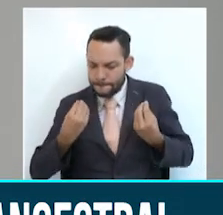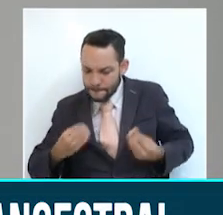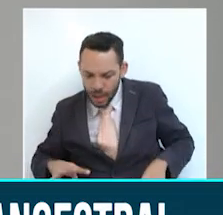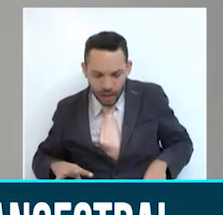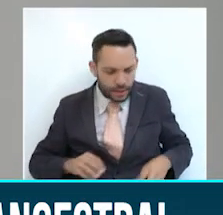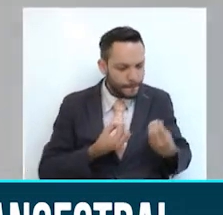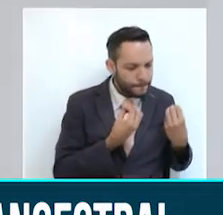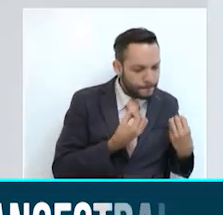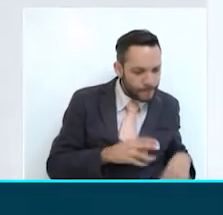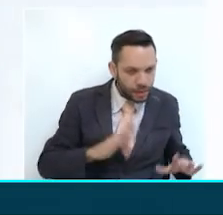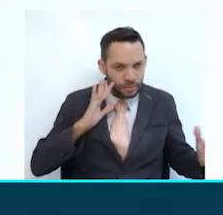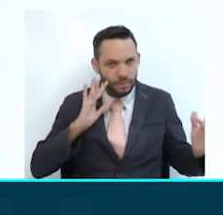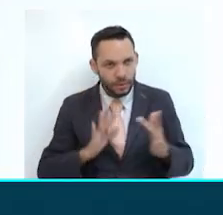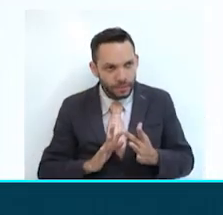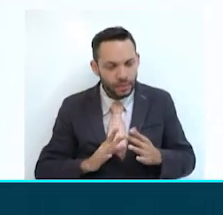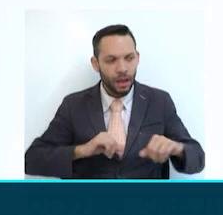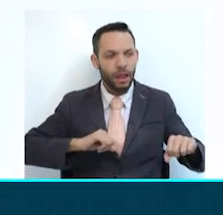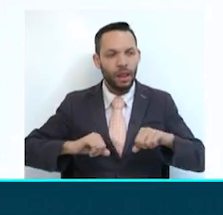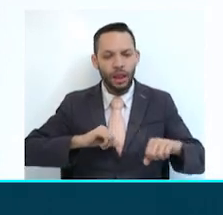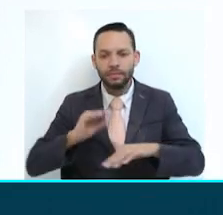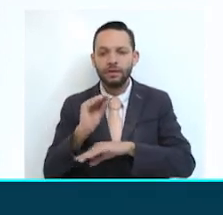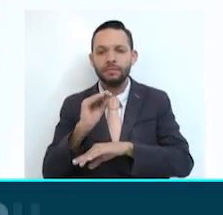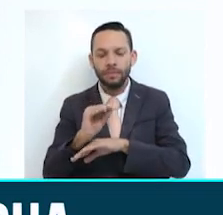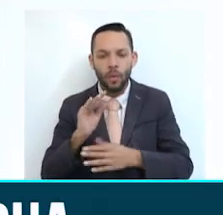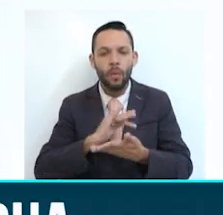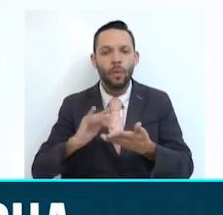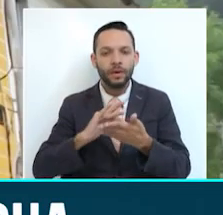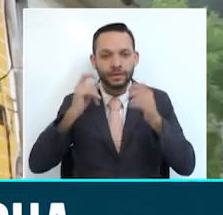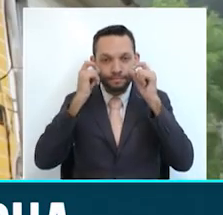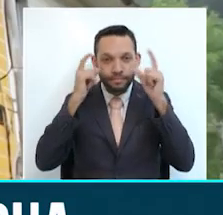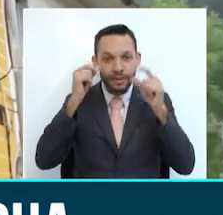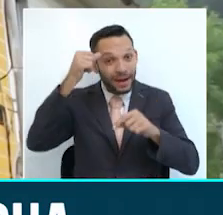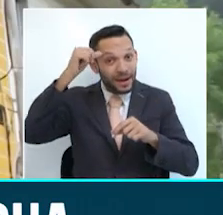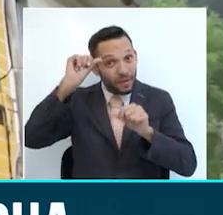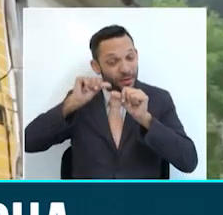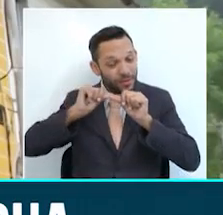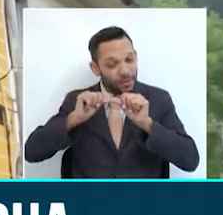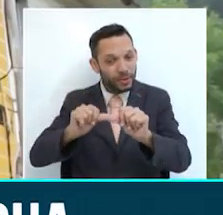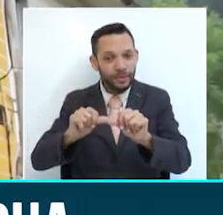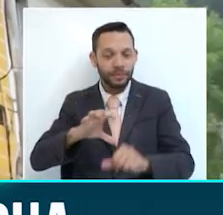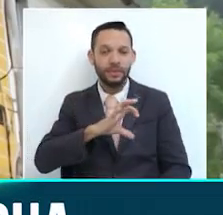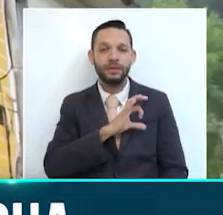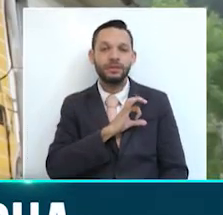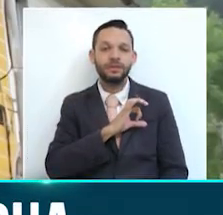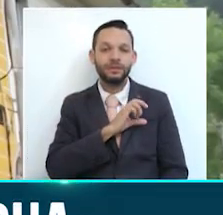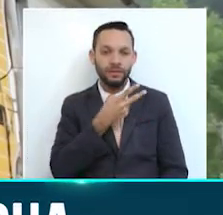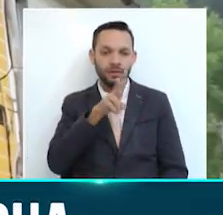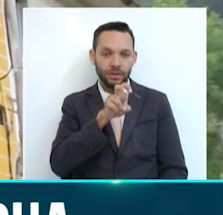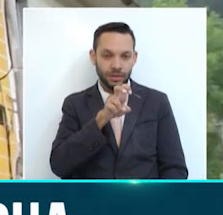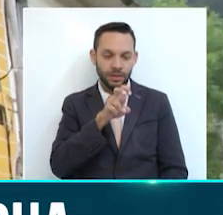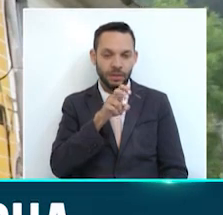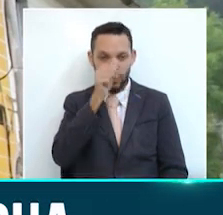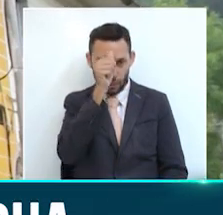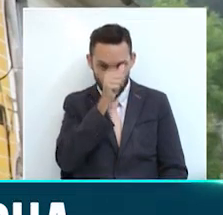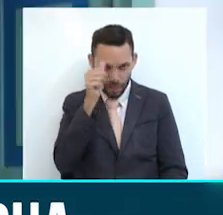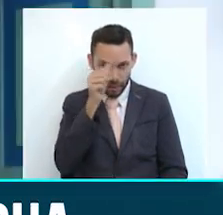Entonces estamos lanzando una voz de alerta. Es por esto que este sábado 17 y domingo 18 de agosto